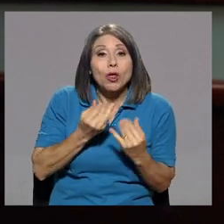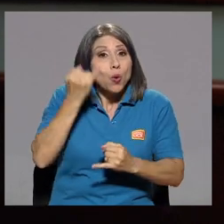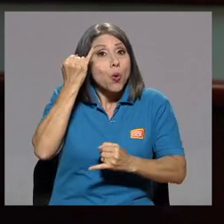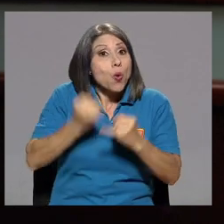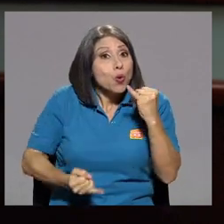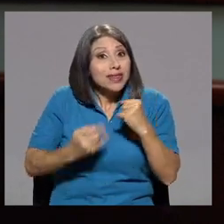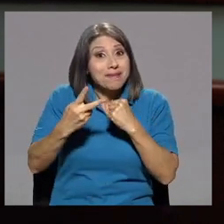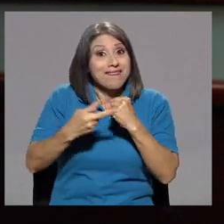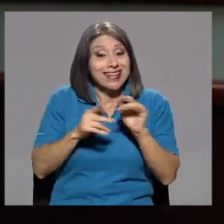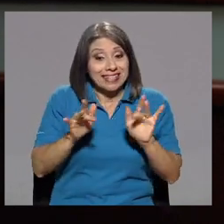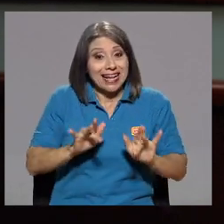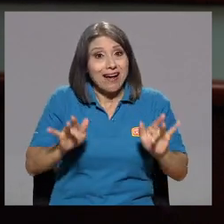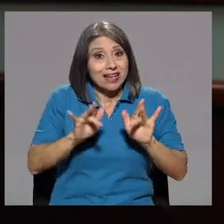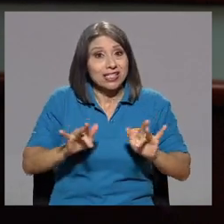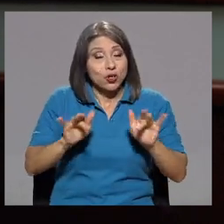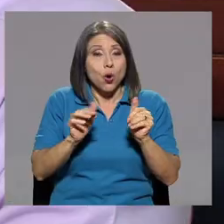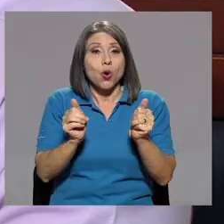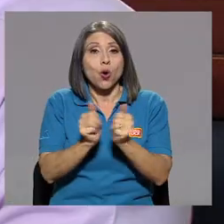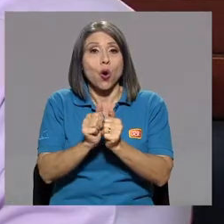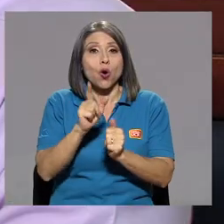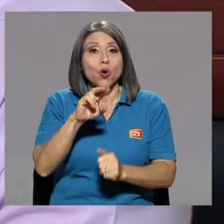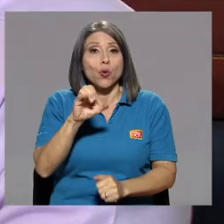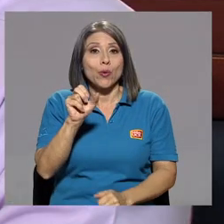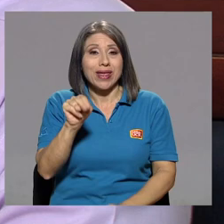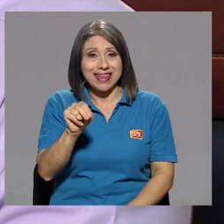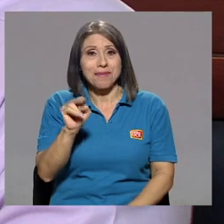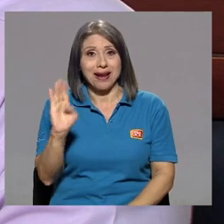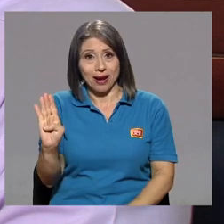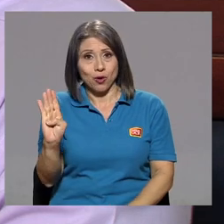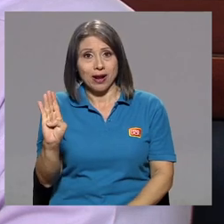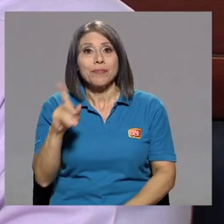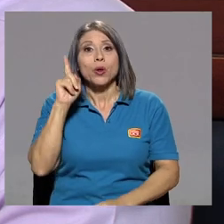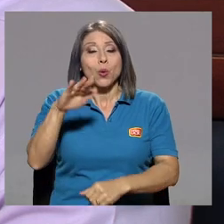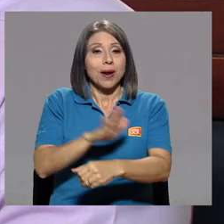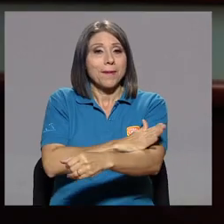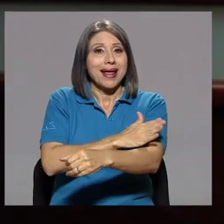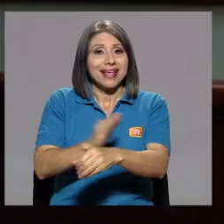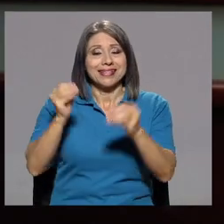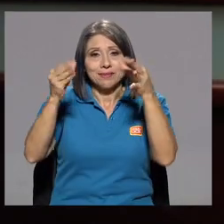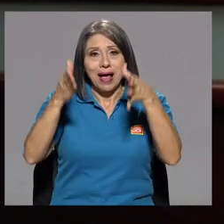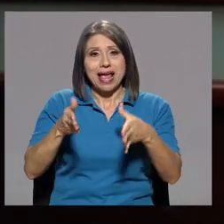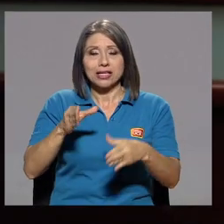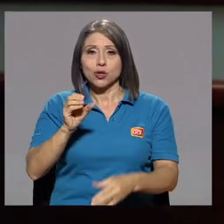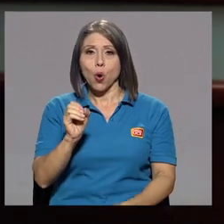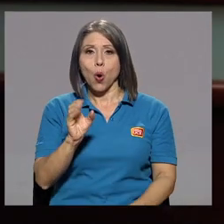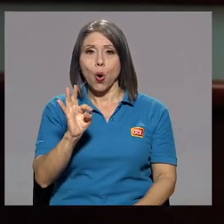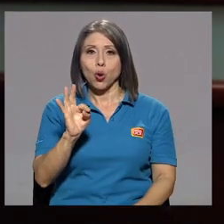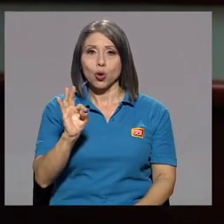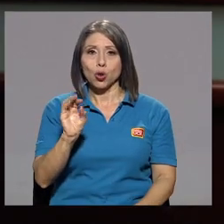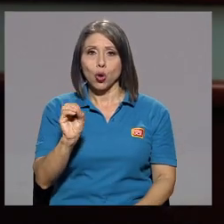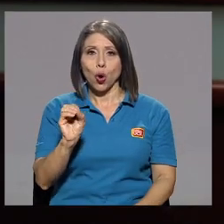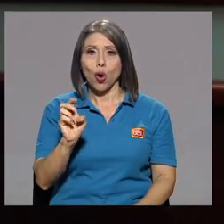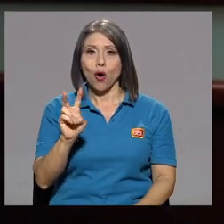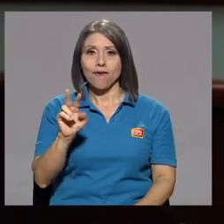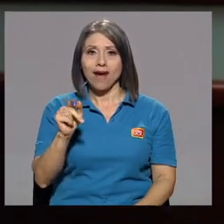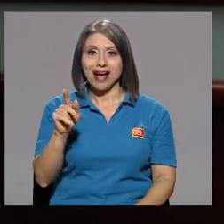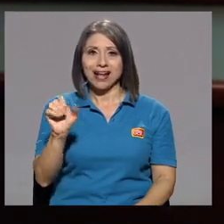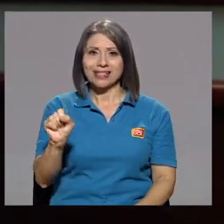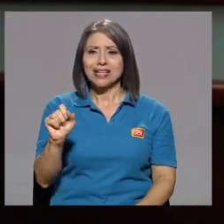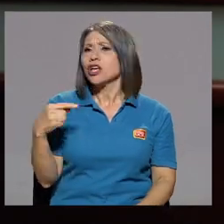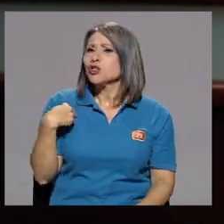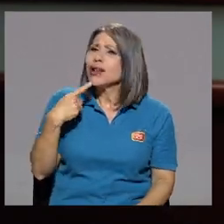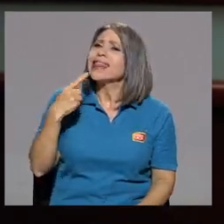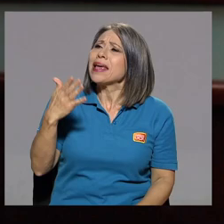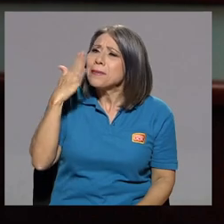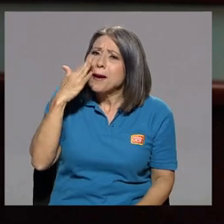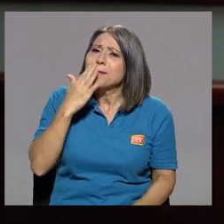última grabación que fue con Lubín, una pieza del maestro Otto Vargas, yo le dije, mamá, saque la